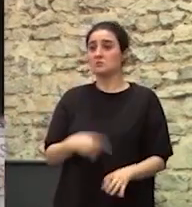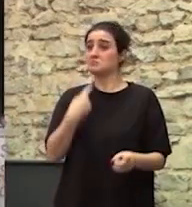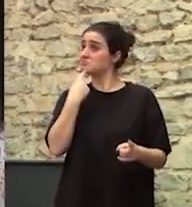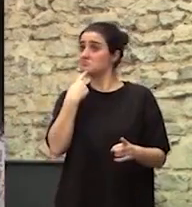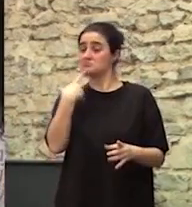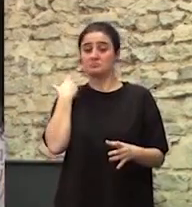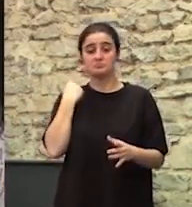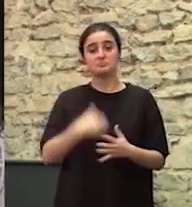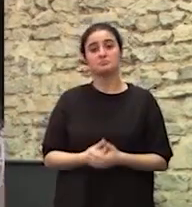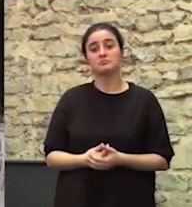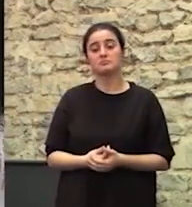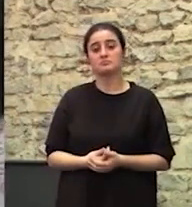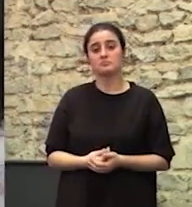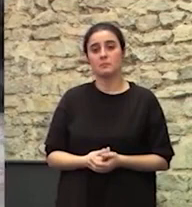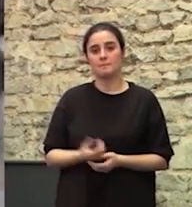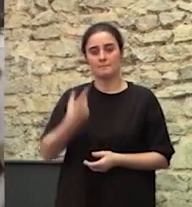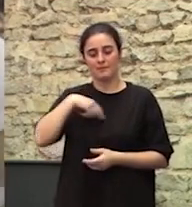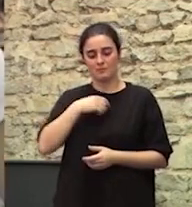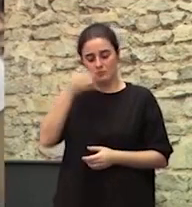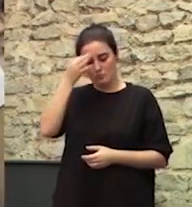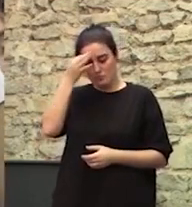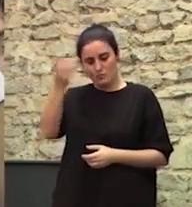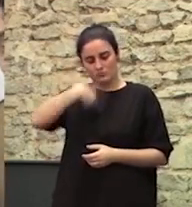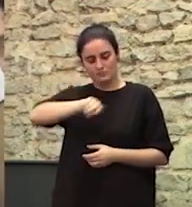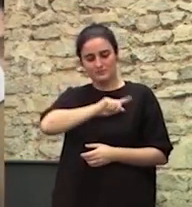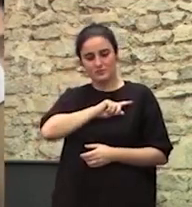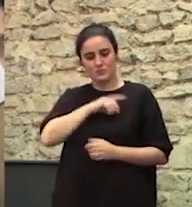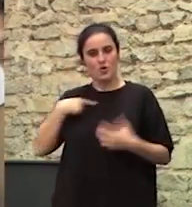Se niega Hemos sido un pueblo colonizado